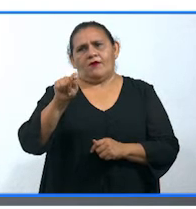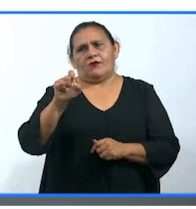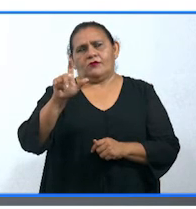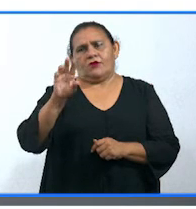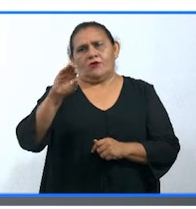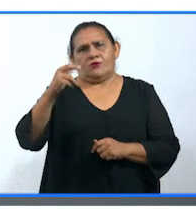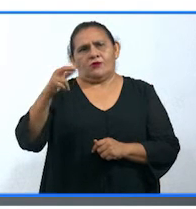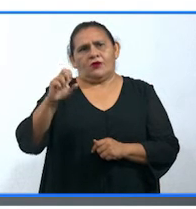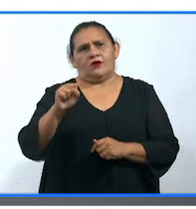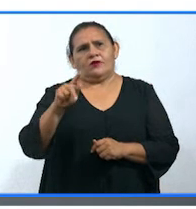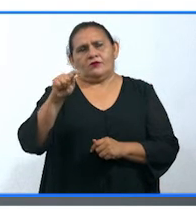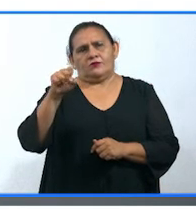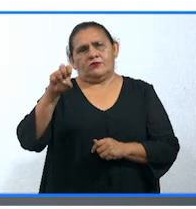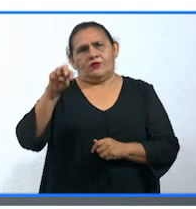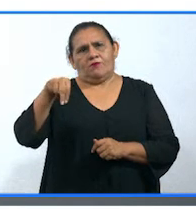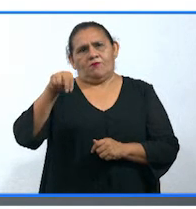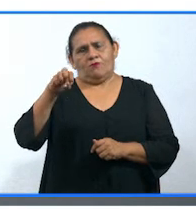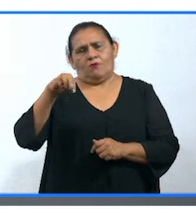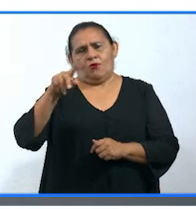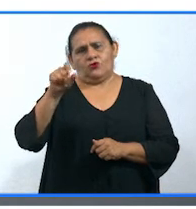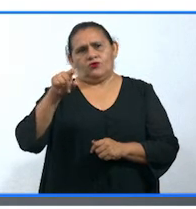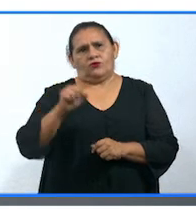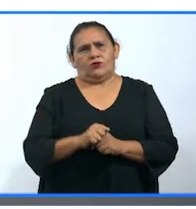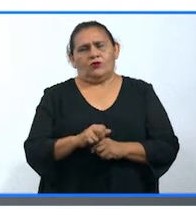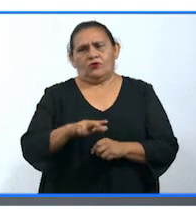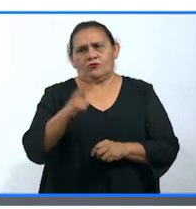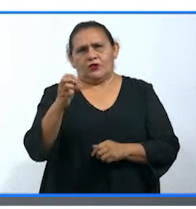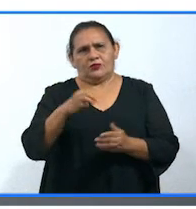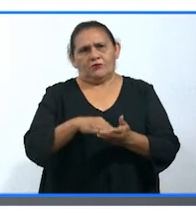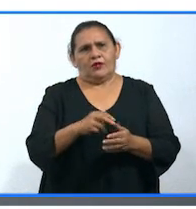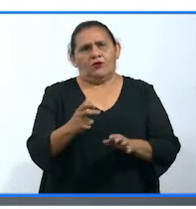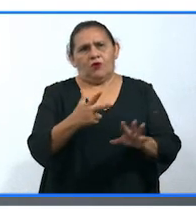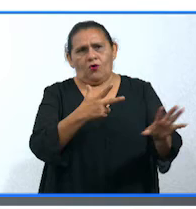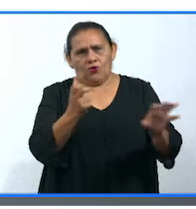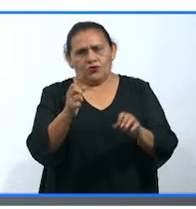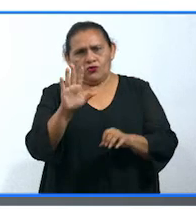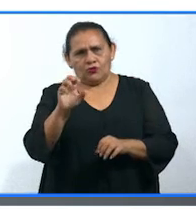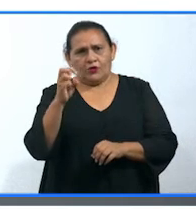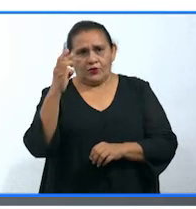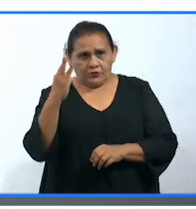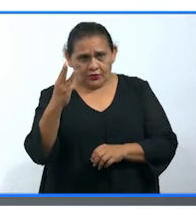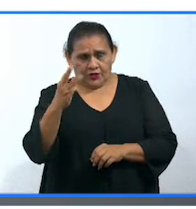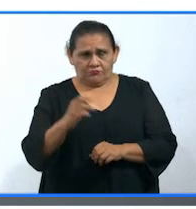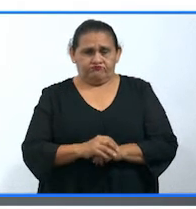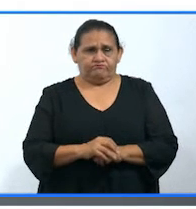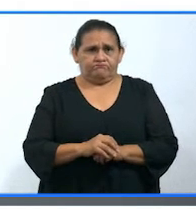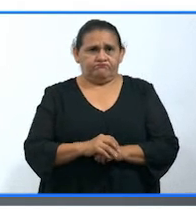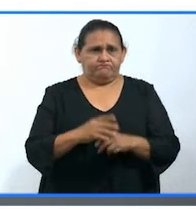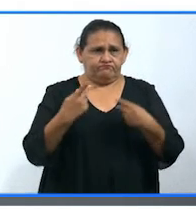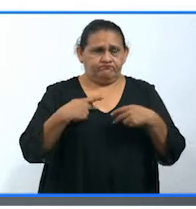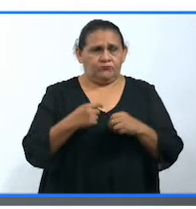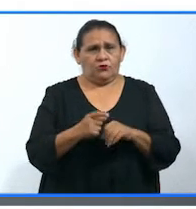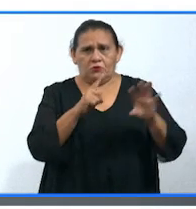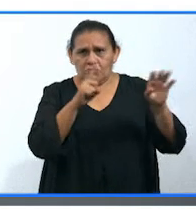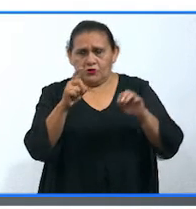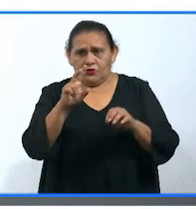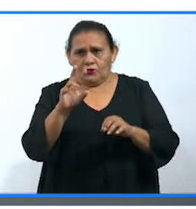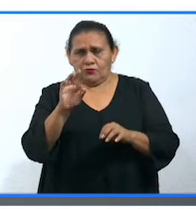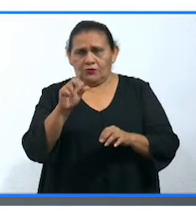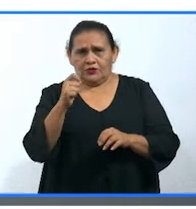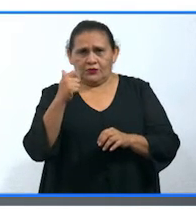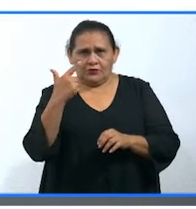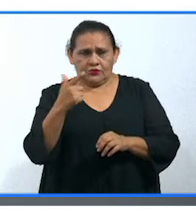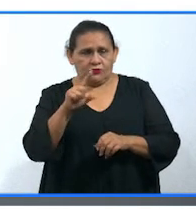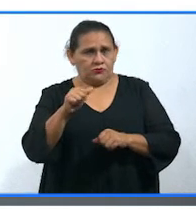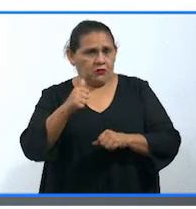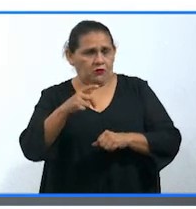Temozón y Yaxkukul. De los 13.853 casos positivos, 147 son de otro país